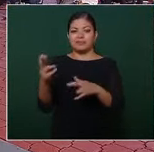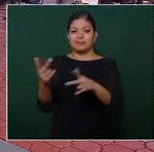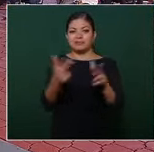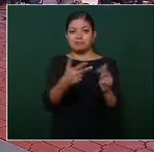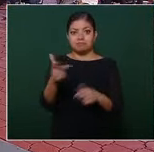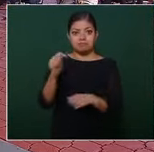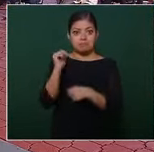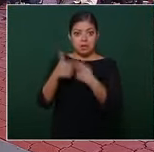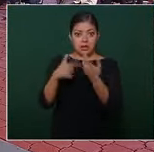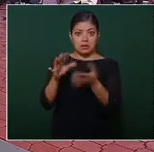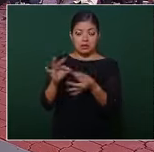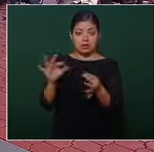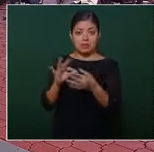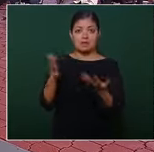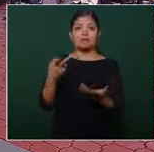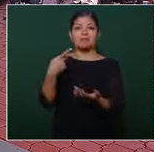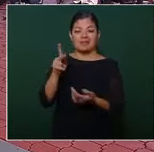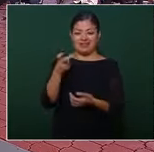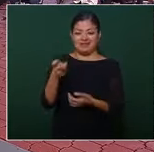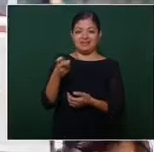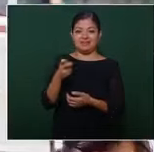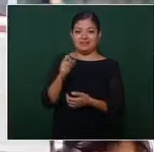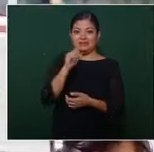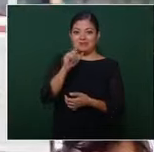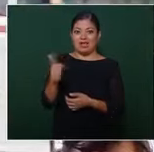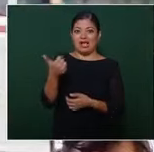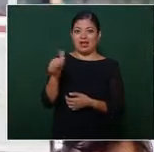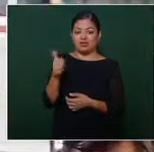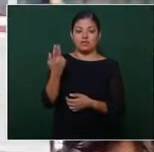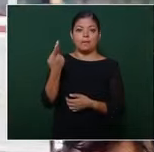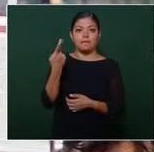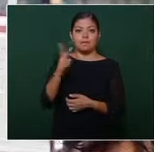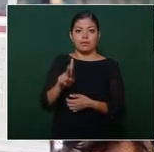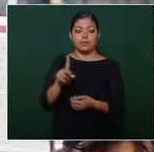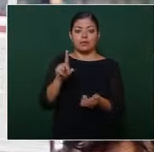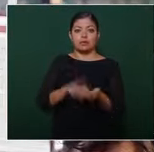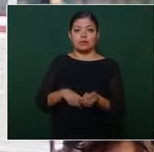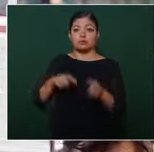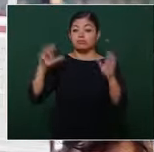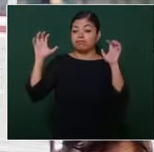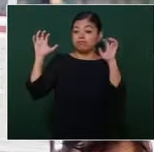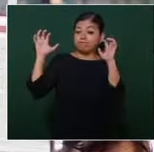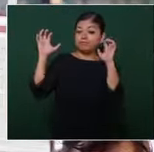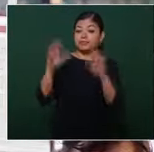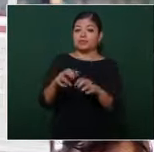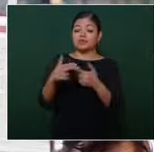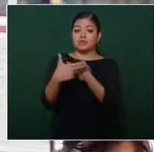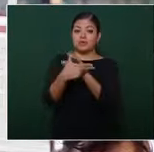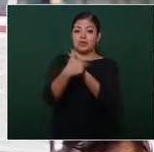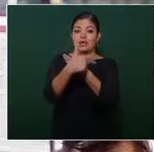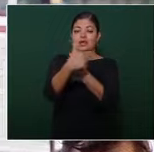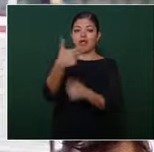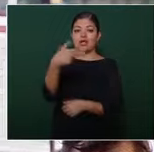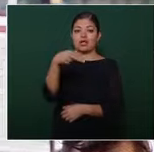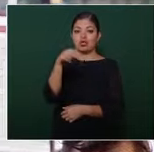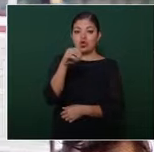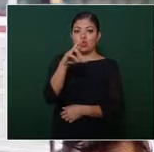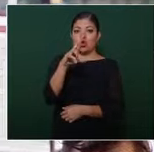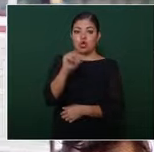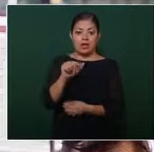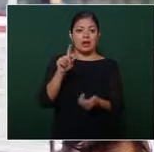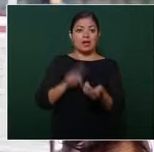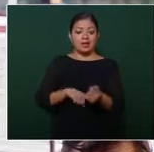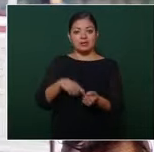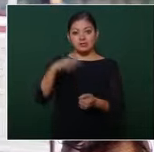tenga algún detalle pero a finales de ese mes de agosto Puerto Vallarta fue golpeado por el huracán Nora que dejó severas afectaciones